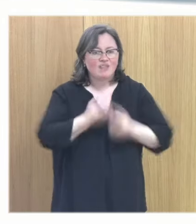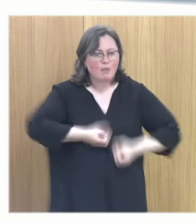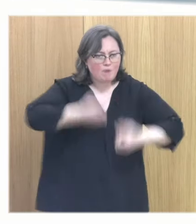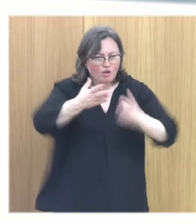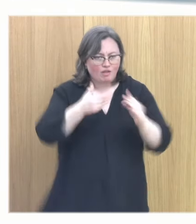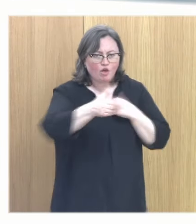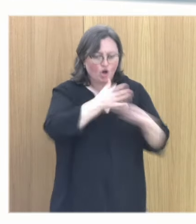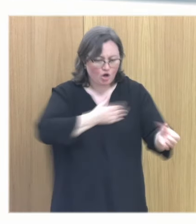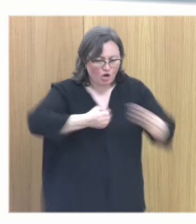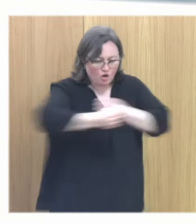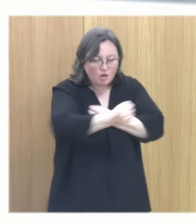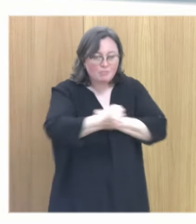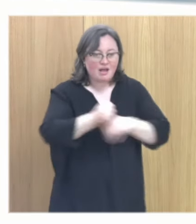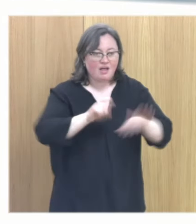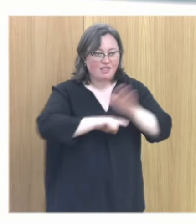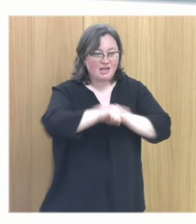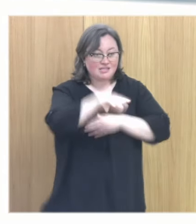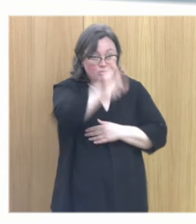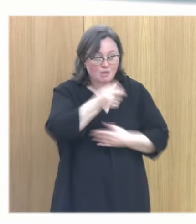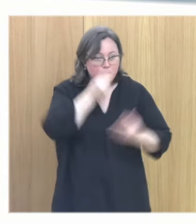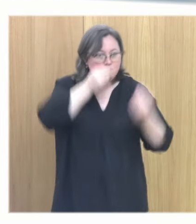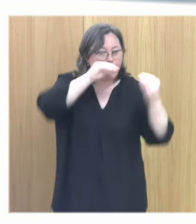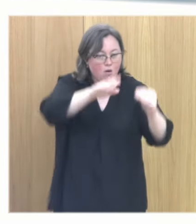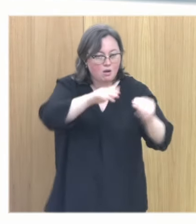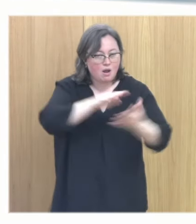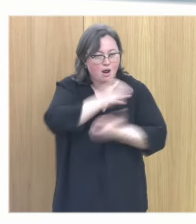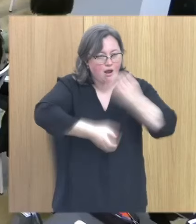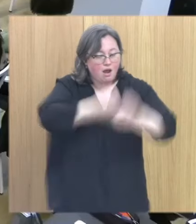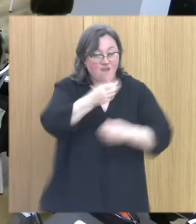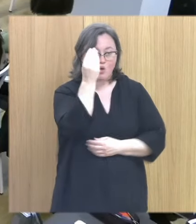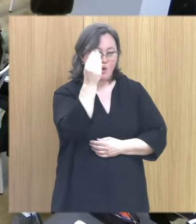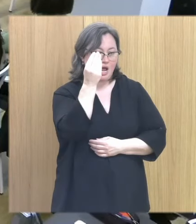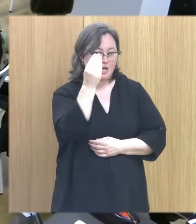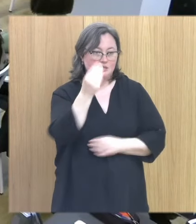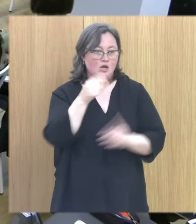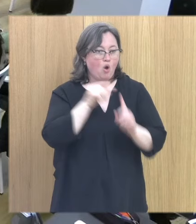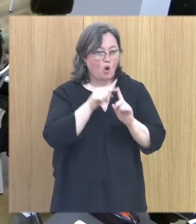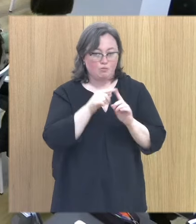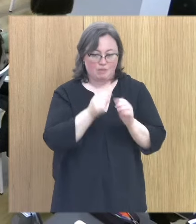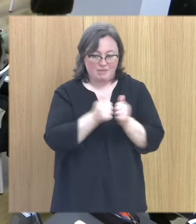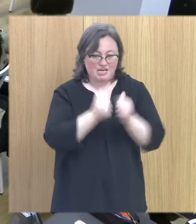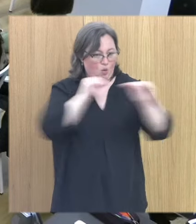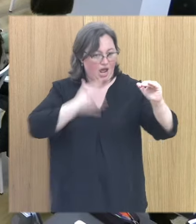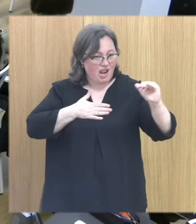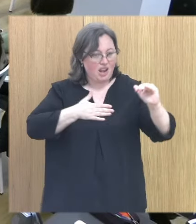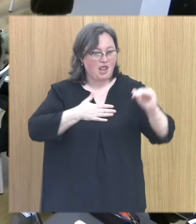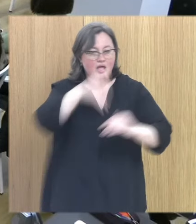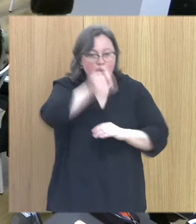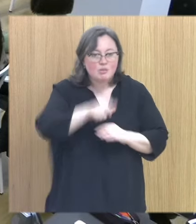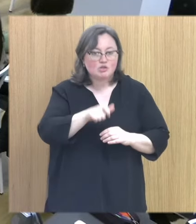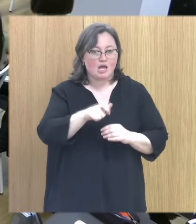y el nivel de sí que desarrollamos en esas figuras entonces hay que tener figuras horizontales hay que tener figuras iguales hay que tener gente